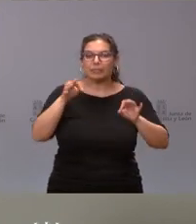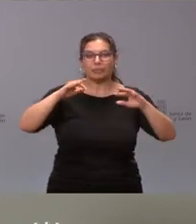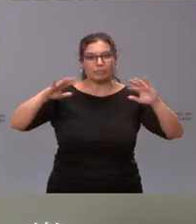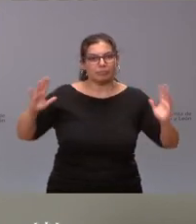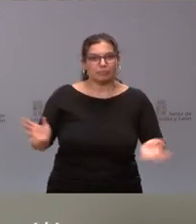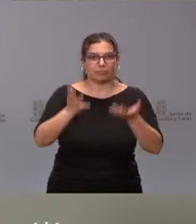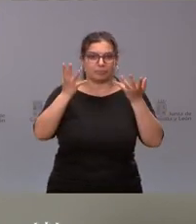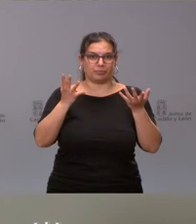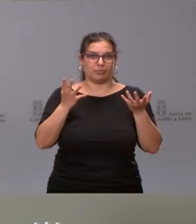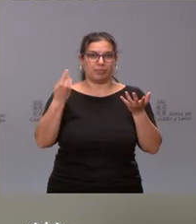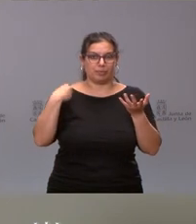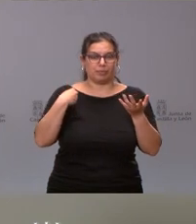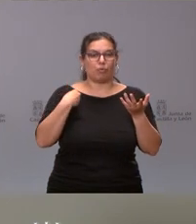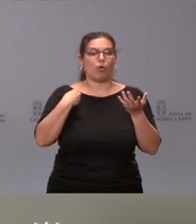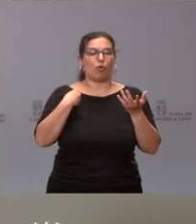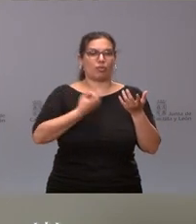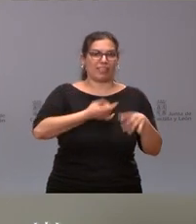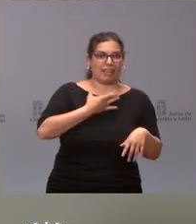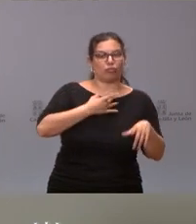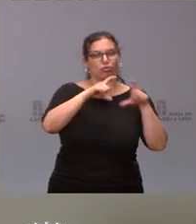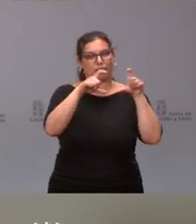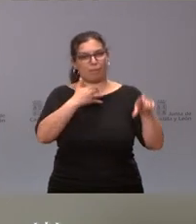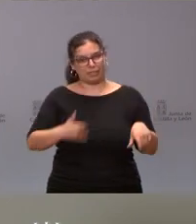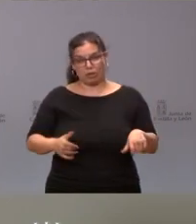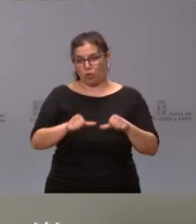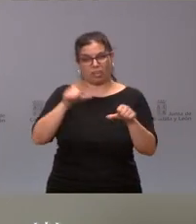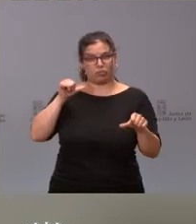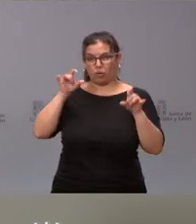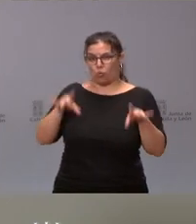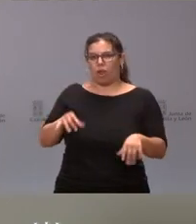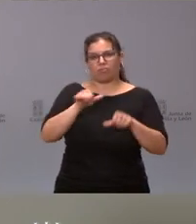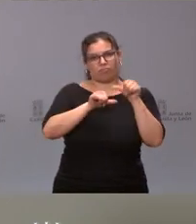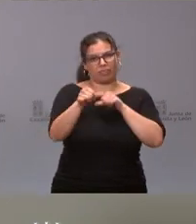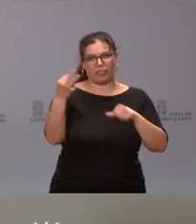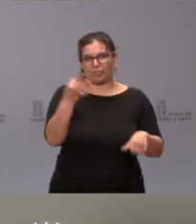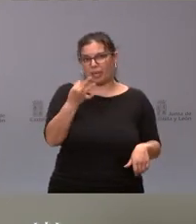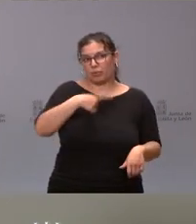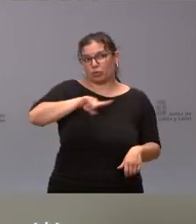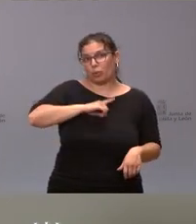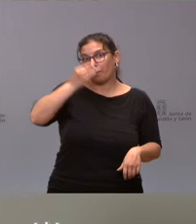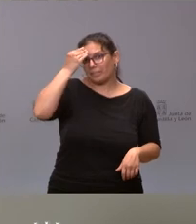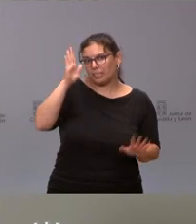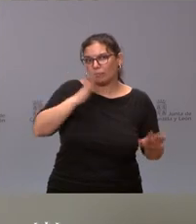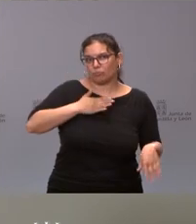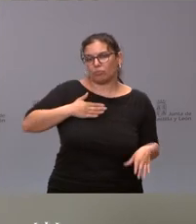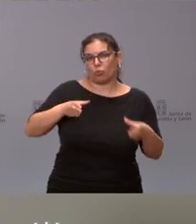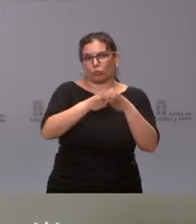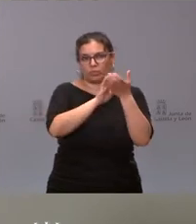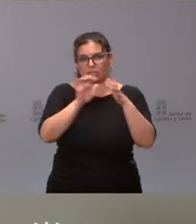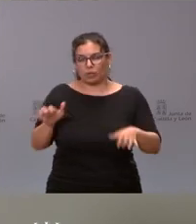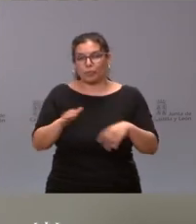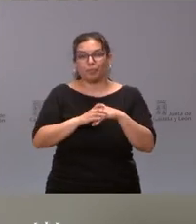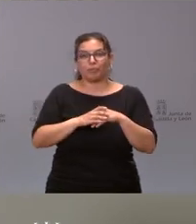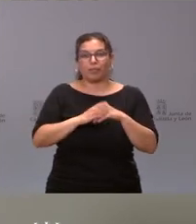de los agentes del diálogo social es lo que hemos hecho hasta ahora y es como lo seguimos viendo desde la Junta de Castilla y León el